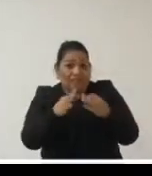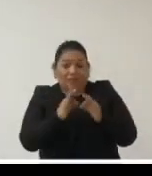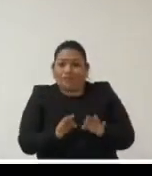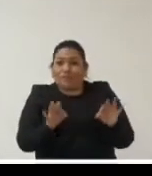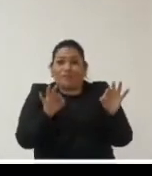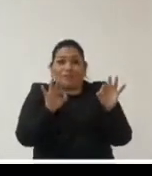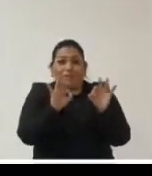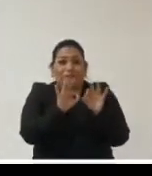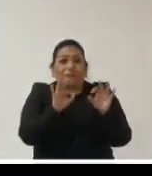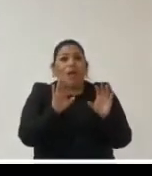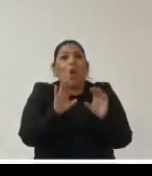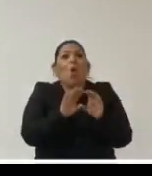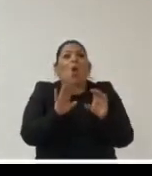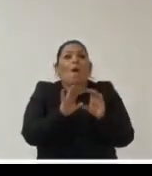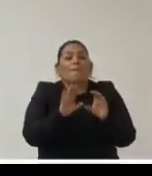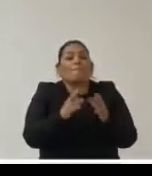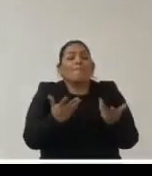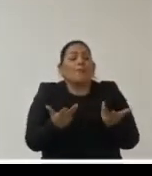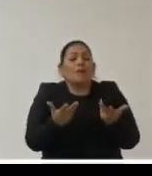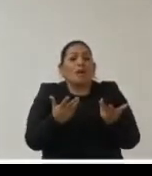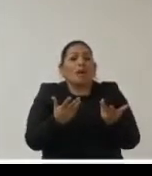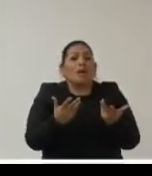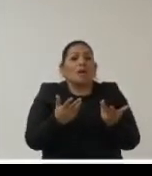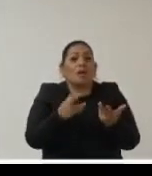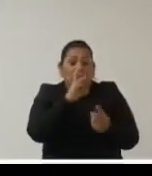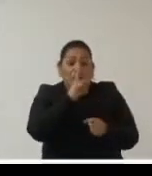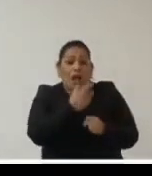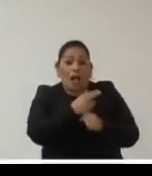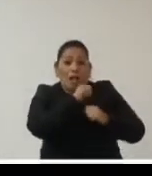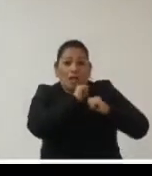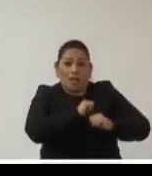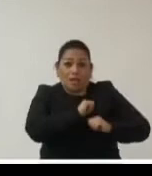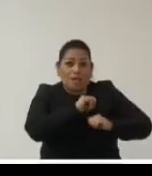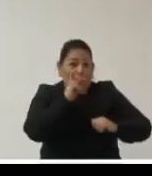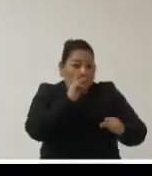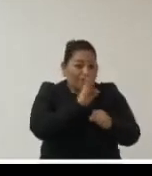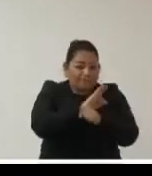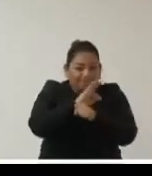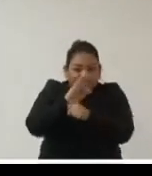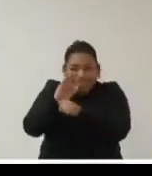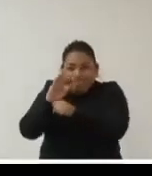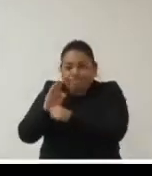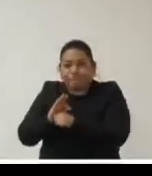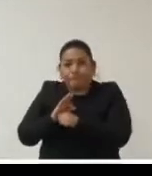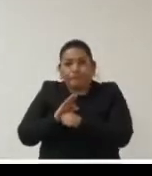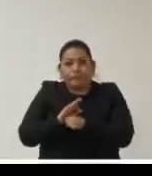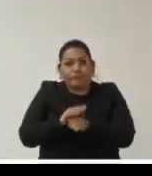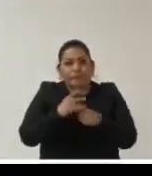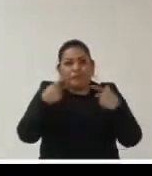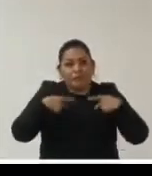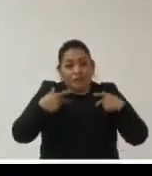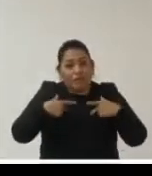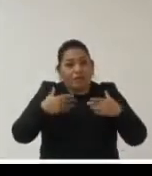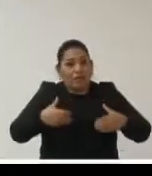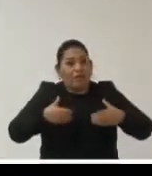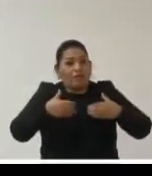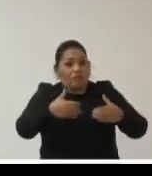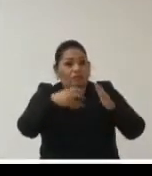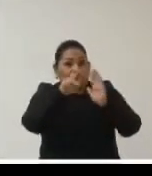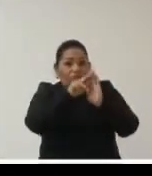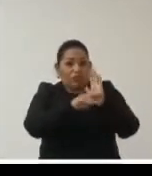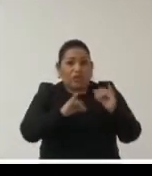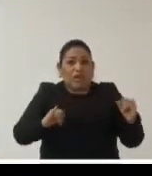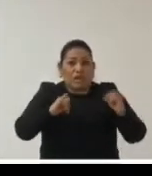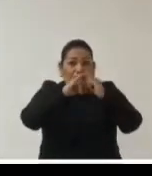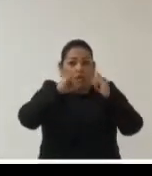cómo van a ser las autoridades responsables de supervisar el cumplimiento de las reglas en las instituciones y de